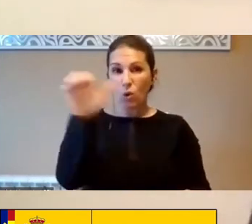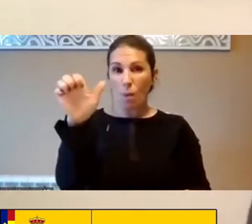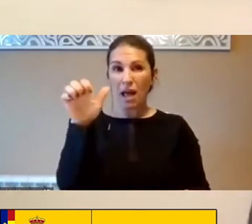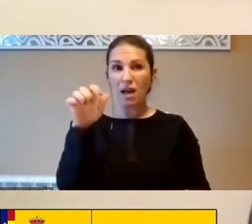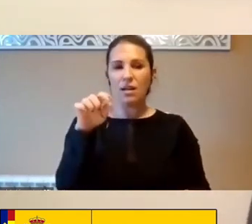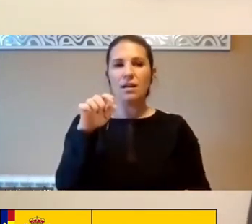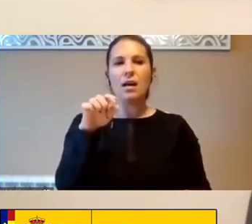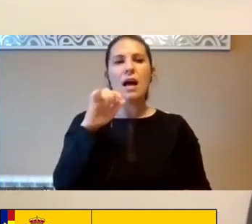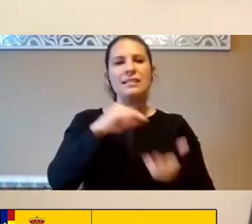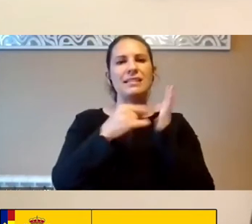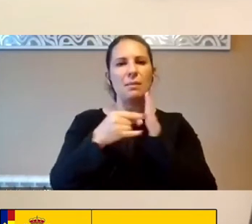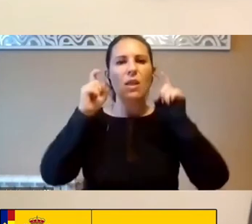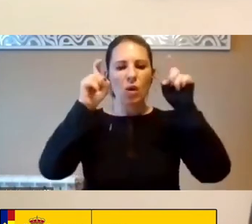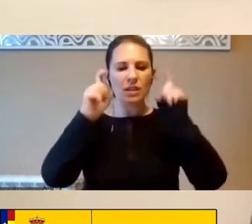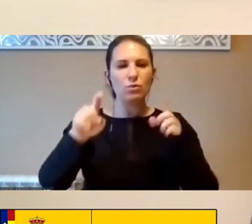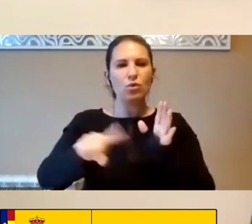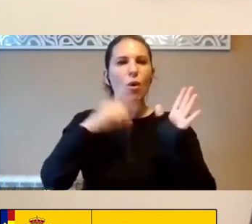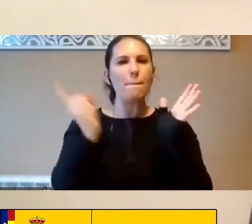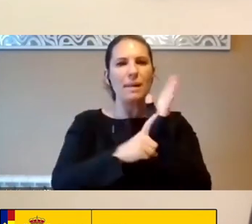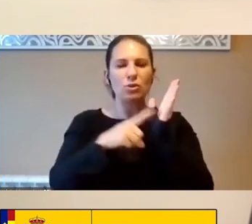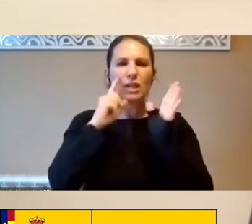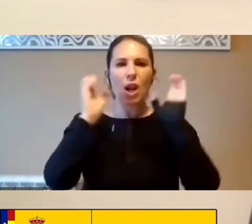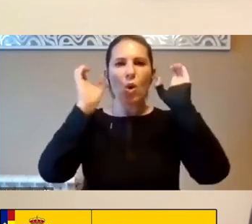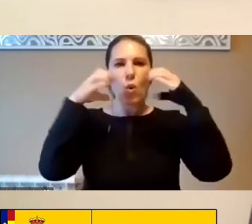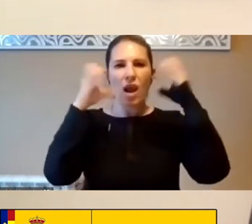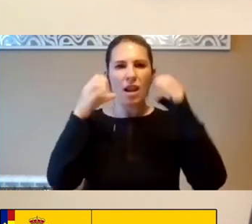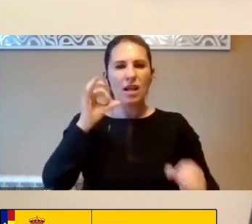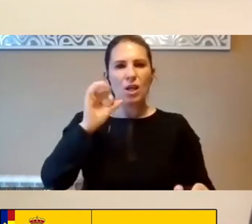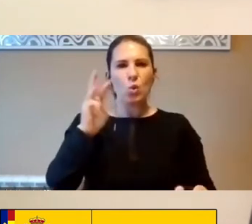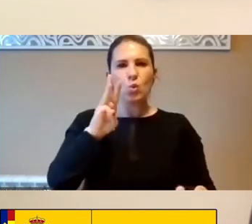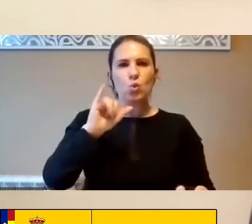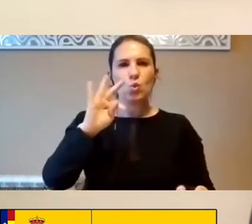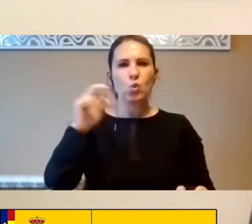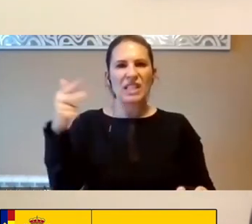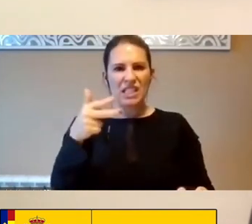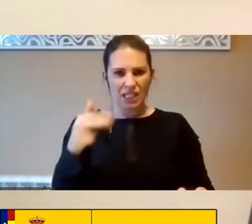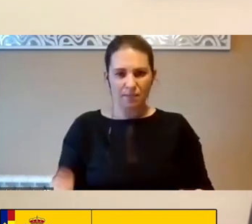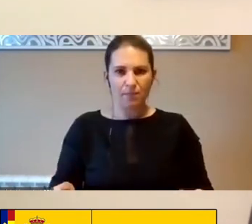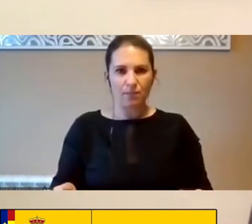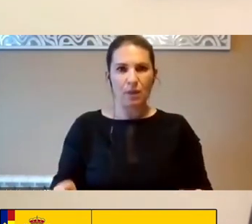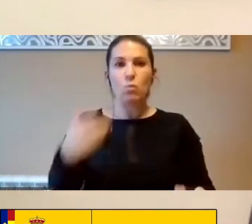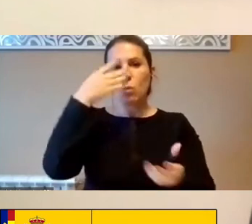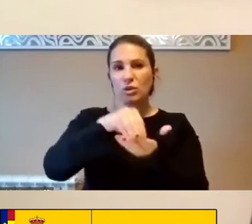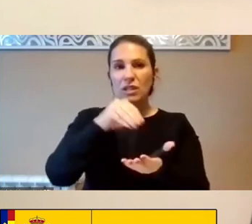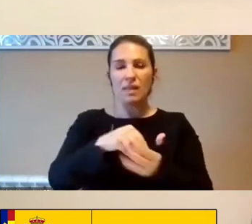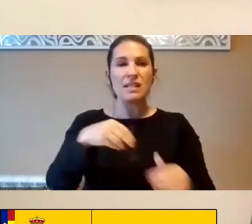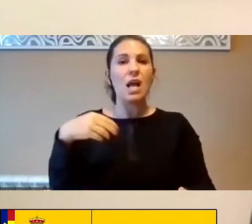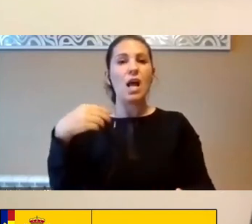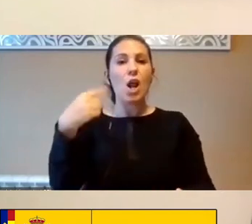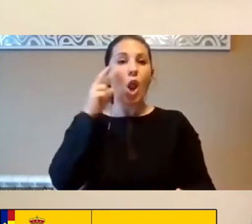Sistemas Educativos Completos En Google Switch Entonces Es Un Problema Que Muchas Vezes Lo Vemos Desde El Pensum